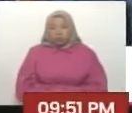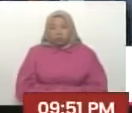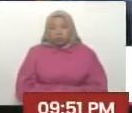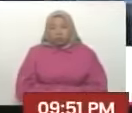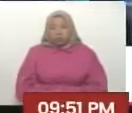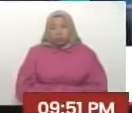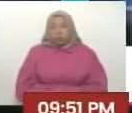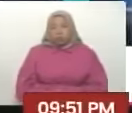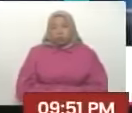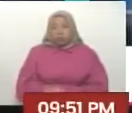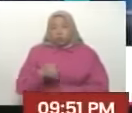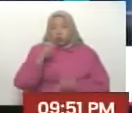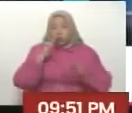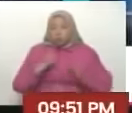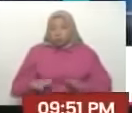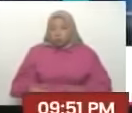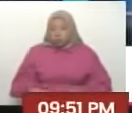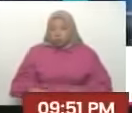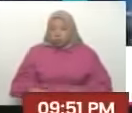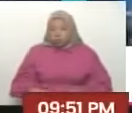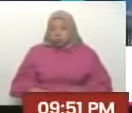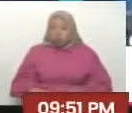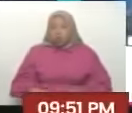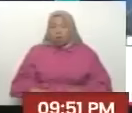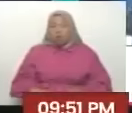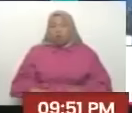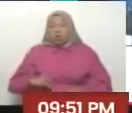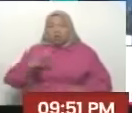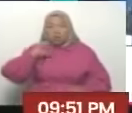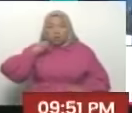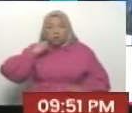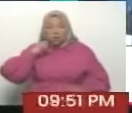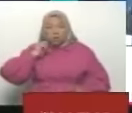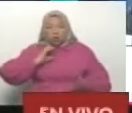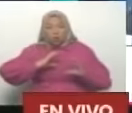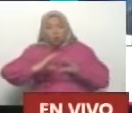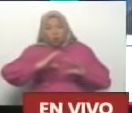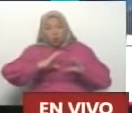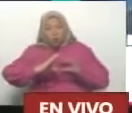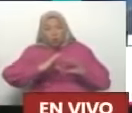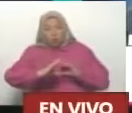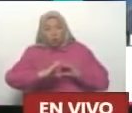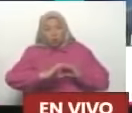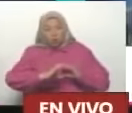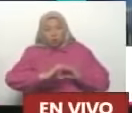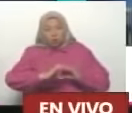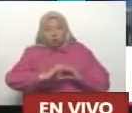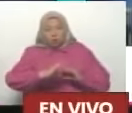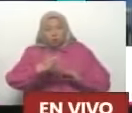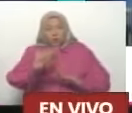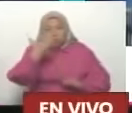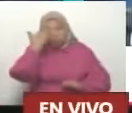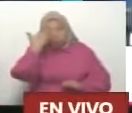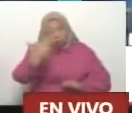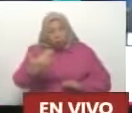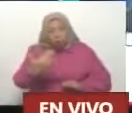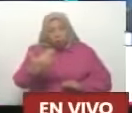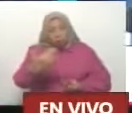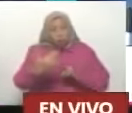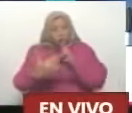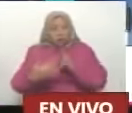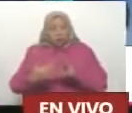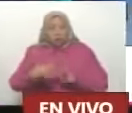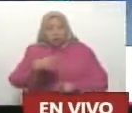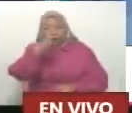cuando el ser humano, el homo sapiens, se comunicó. Hola, hola, ¿cuándo